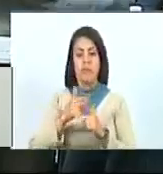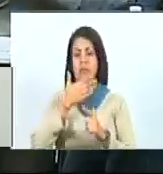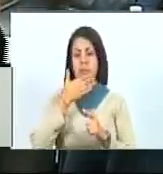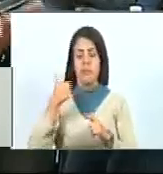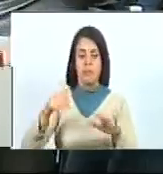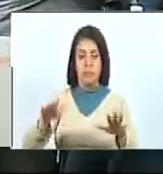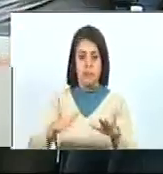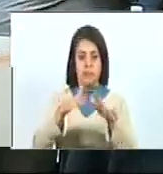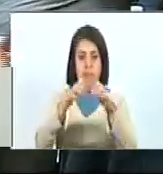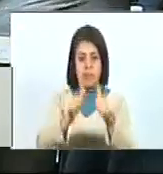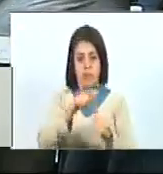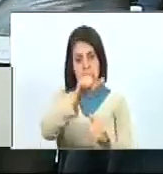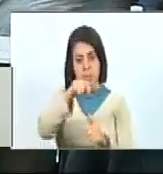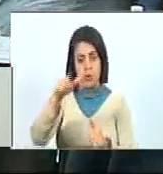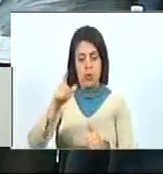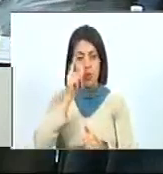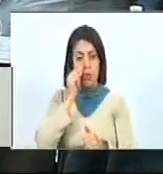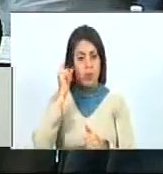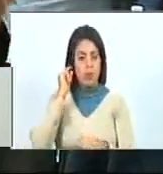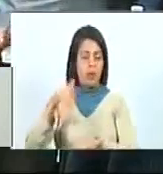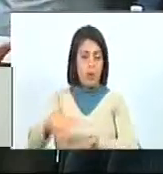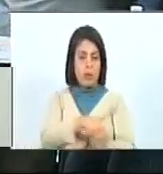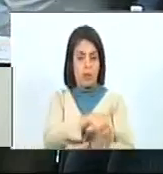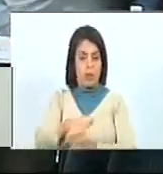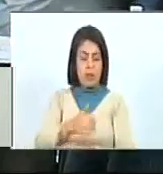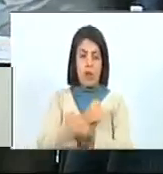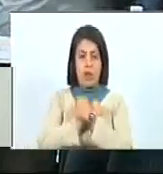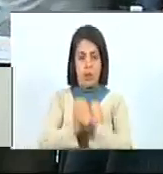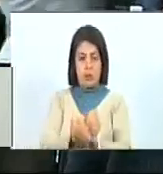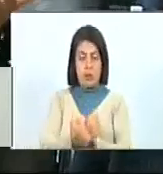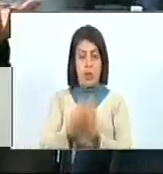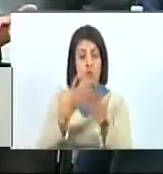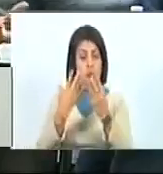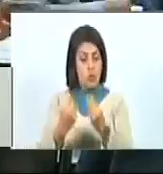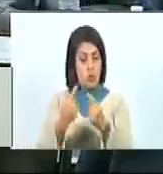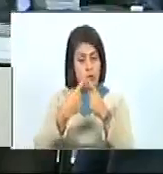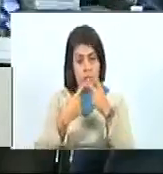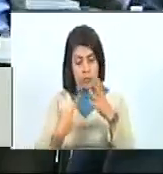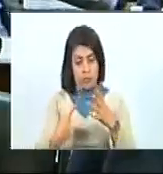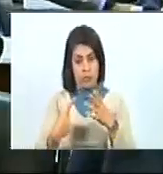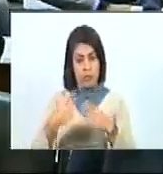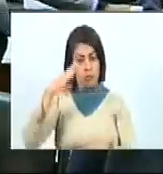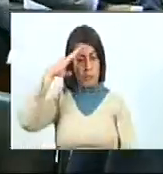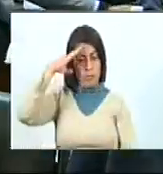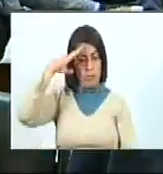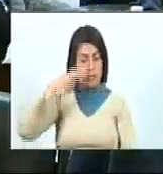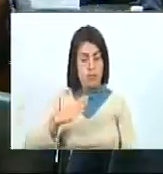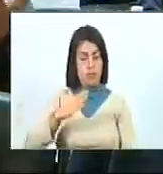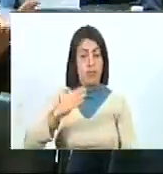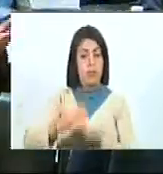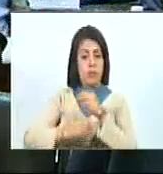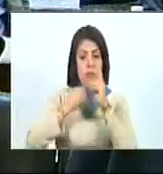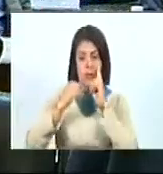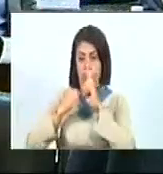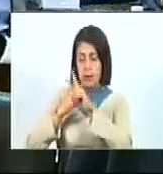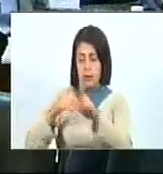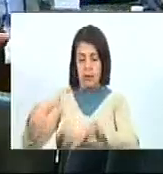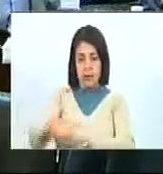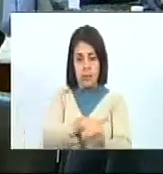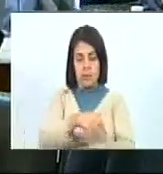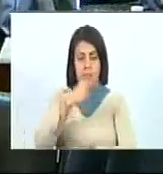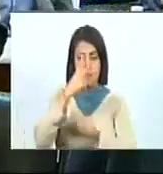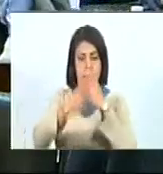de hombres y mujeres de la calle, pero que con amor, muy a pesar de su investidura militar, lo veíamos en las calles